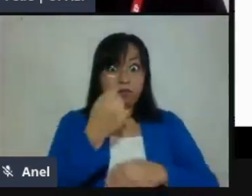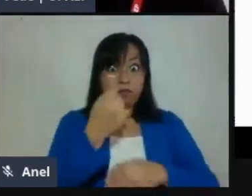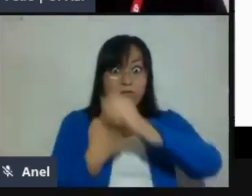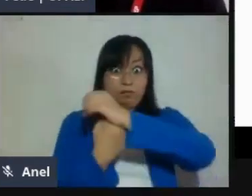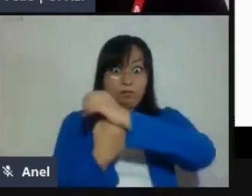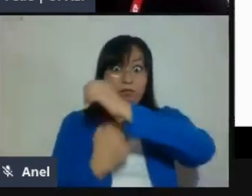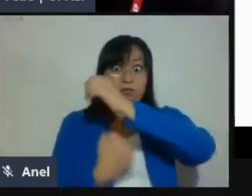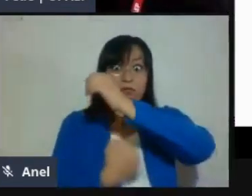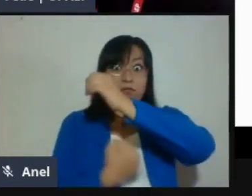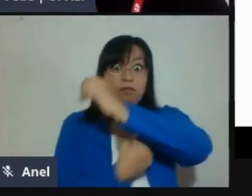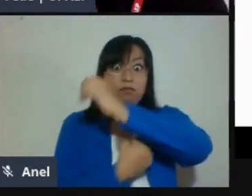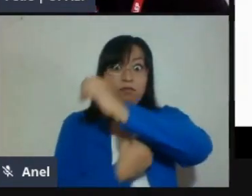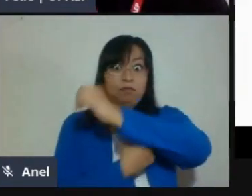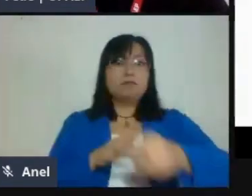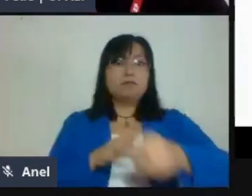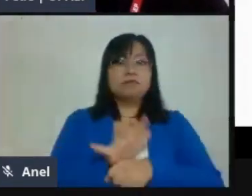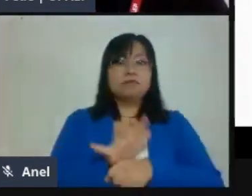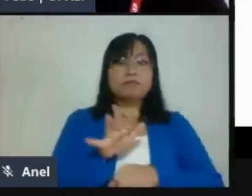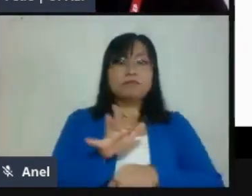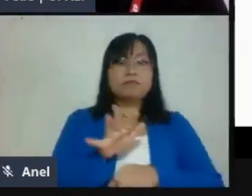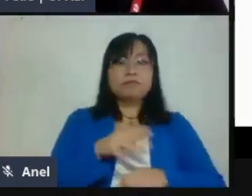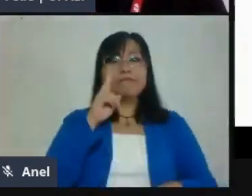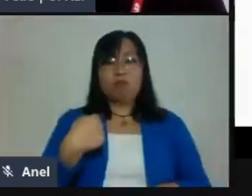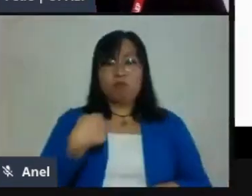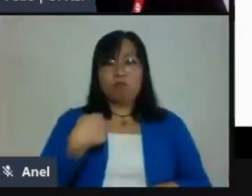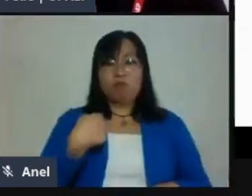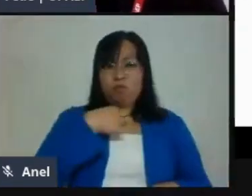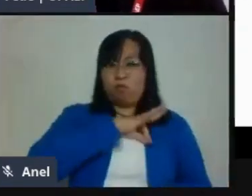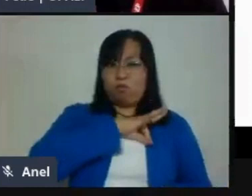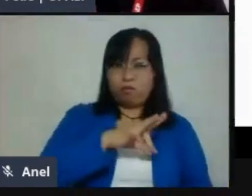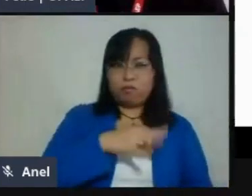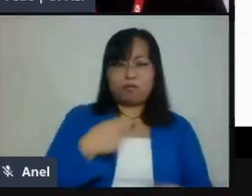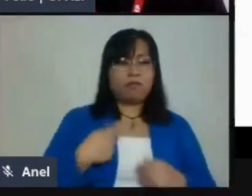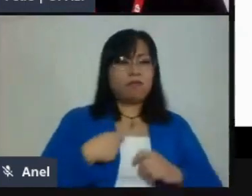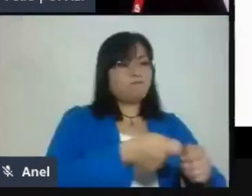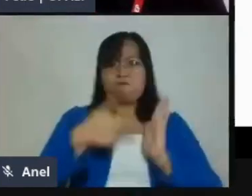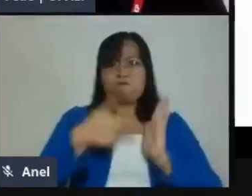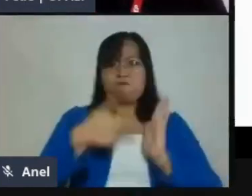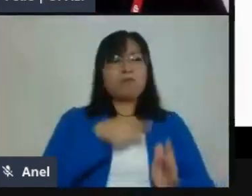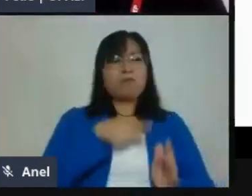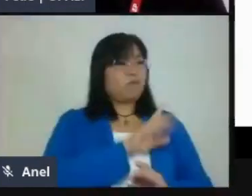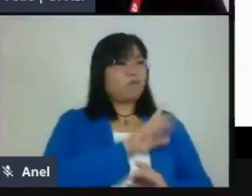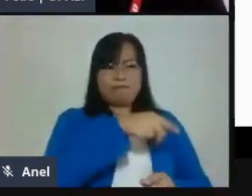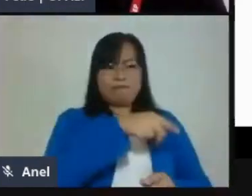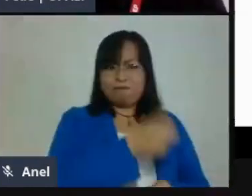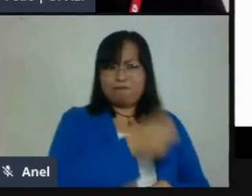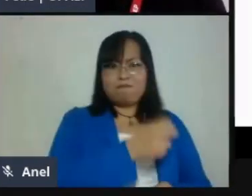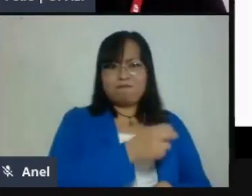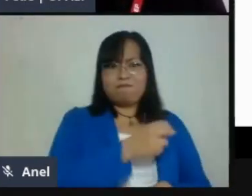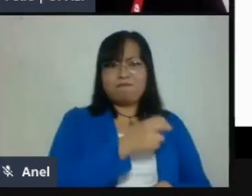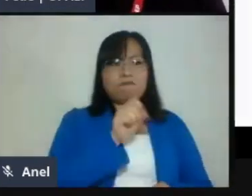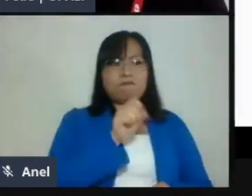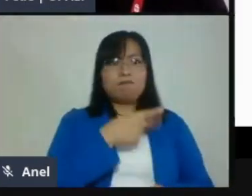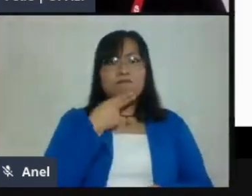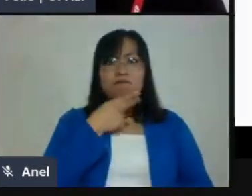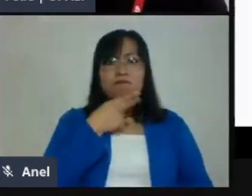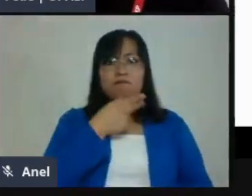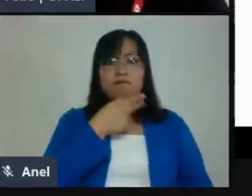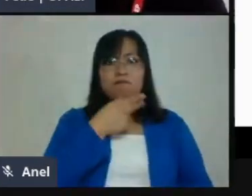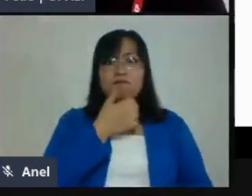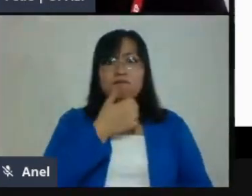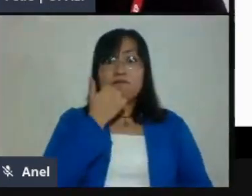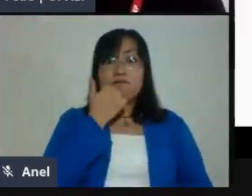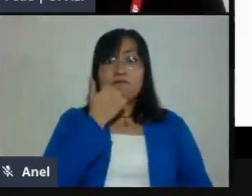y establecer una base sólida, un sustento desde el cual pudiéramos nosotros estar